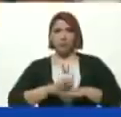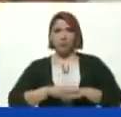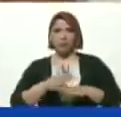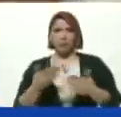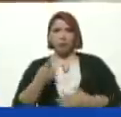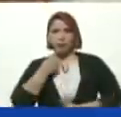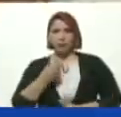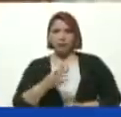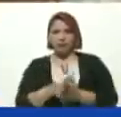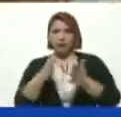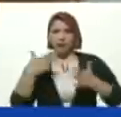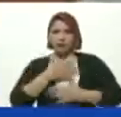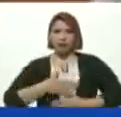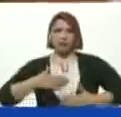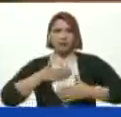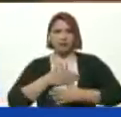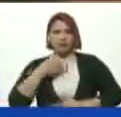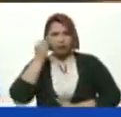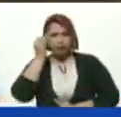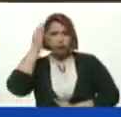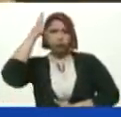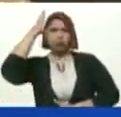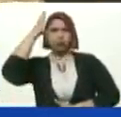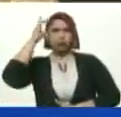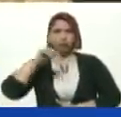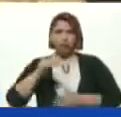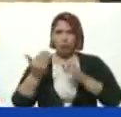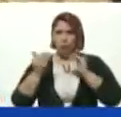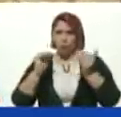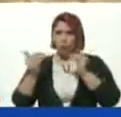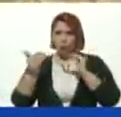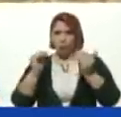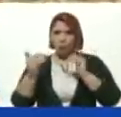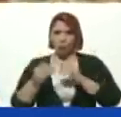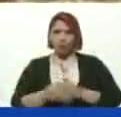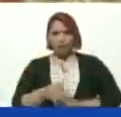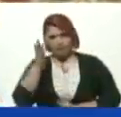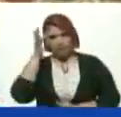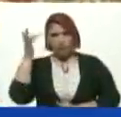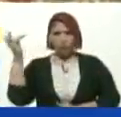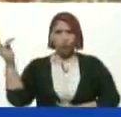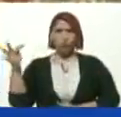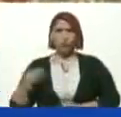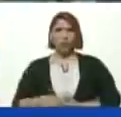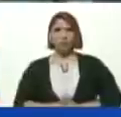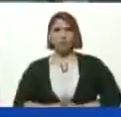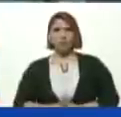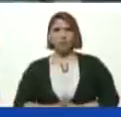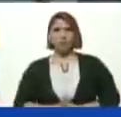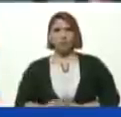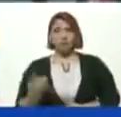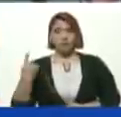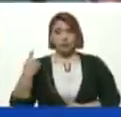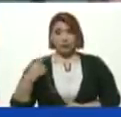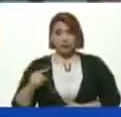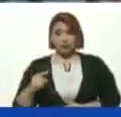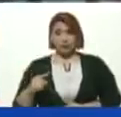la gran calidad Conceptual Ética Filosófica Que tiene